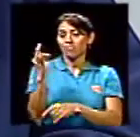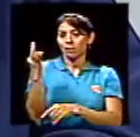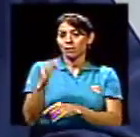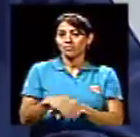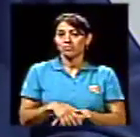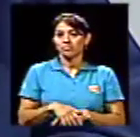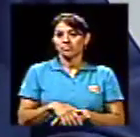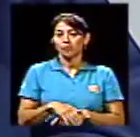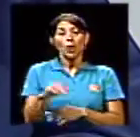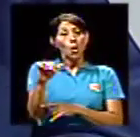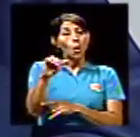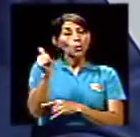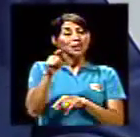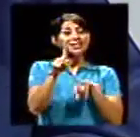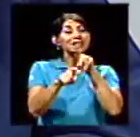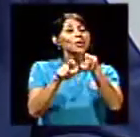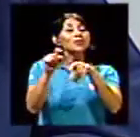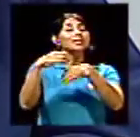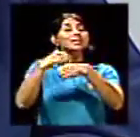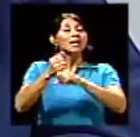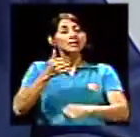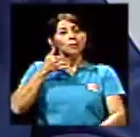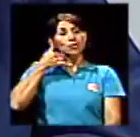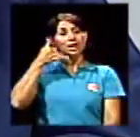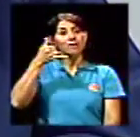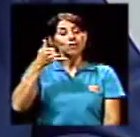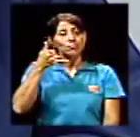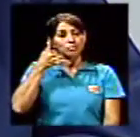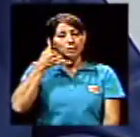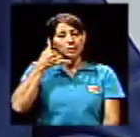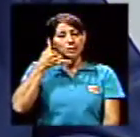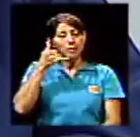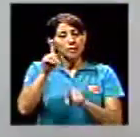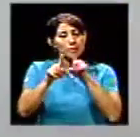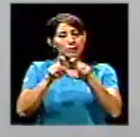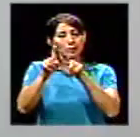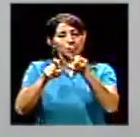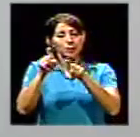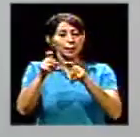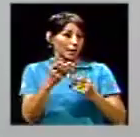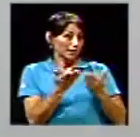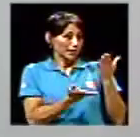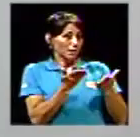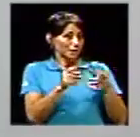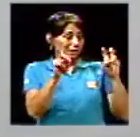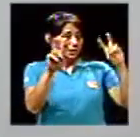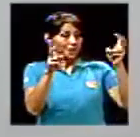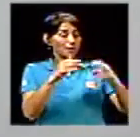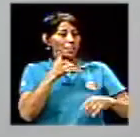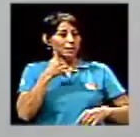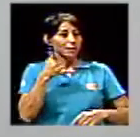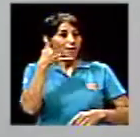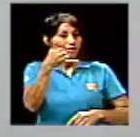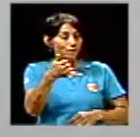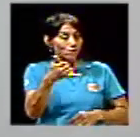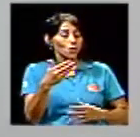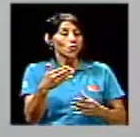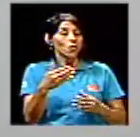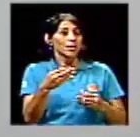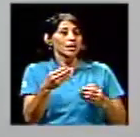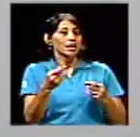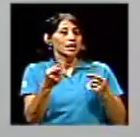Otras se han hecho por teléfono, ¿verdad? Otras se han hecho por teléfono. Tal vez ese tema de teléfono y de hechos